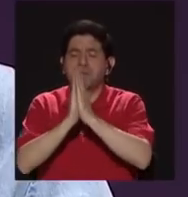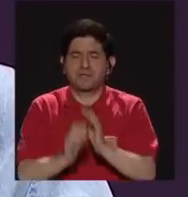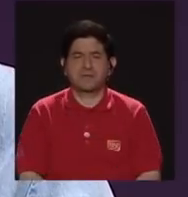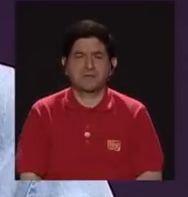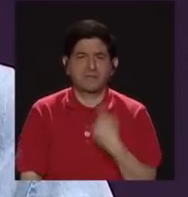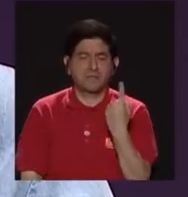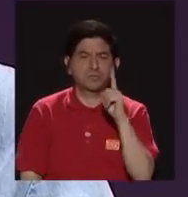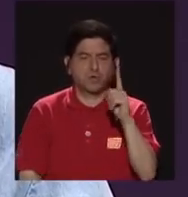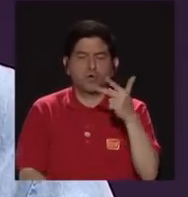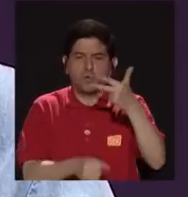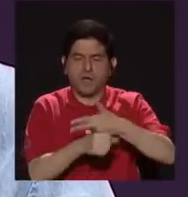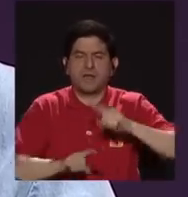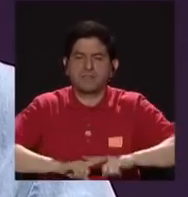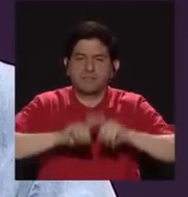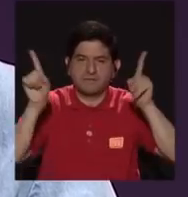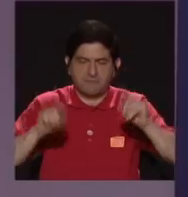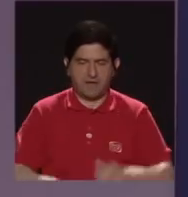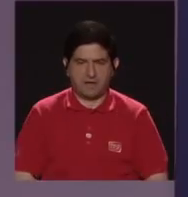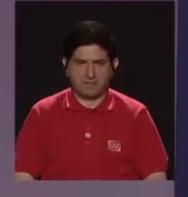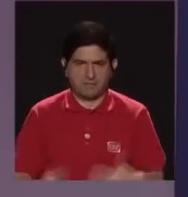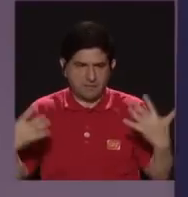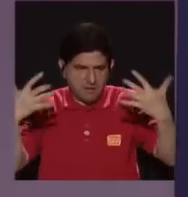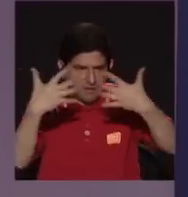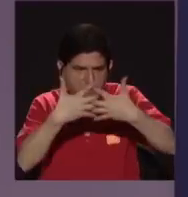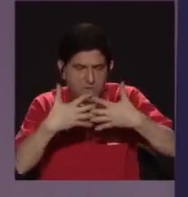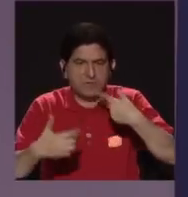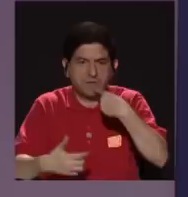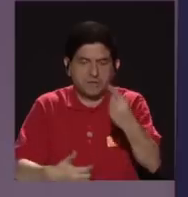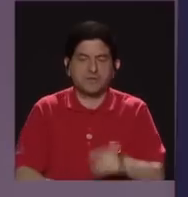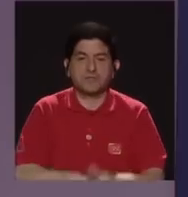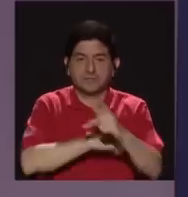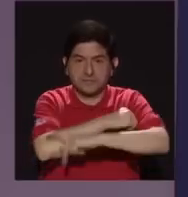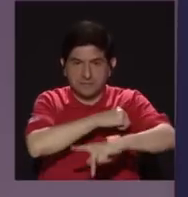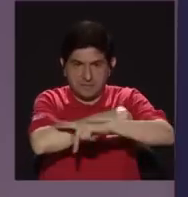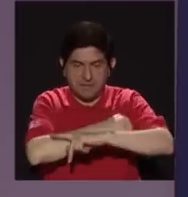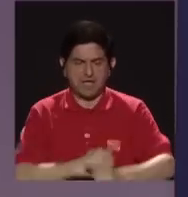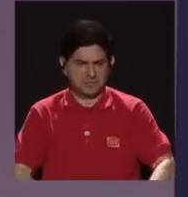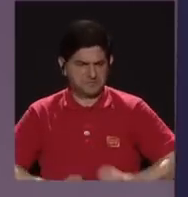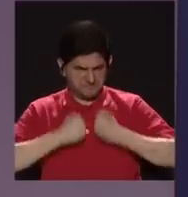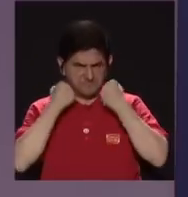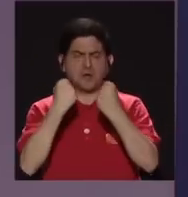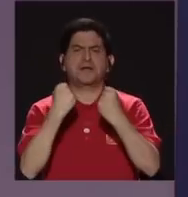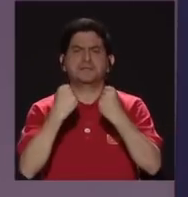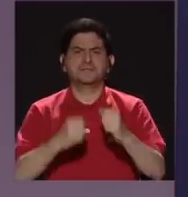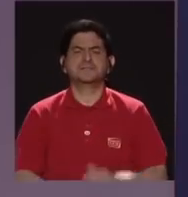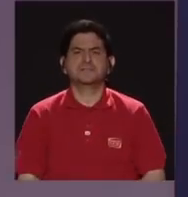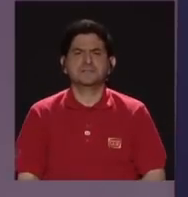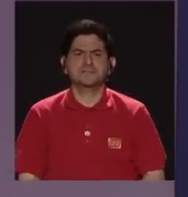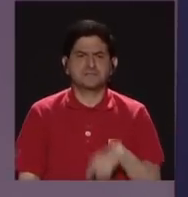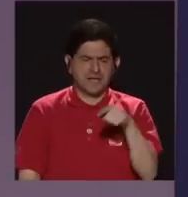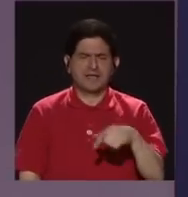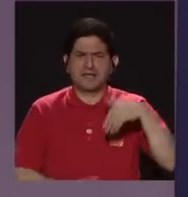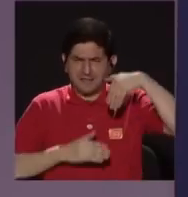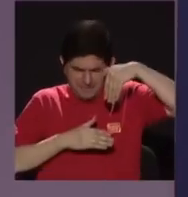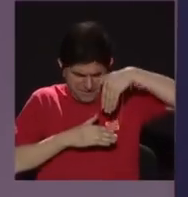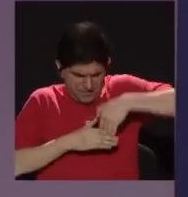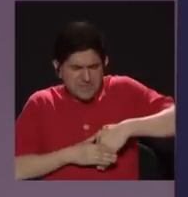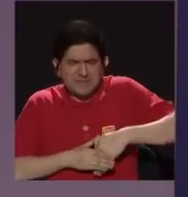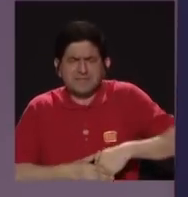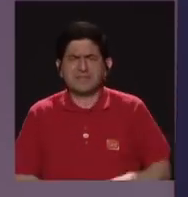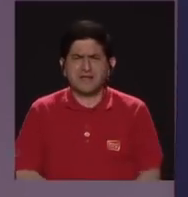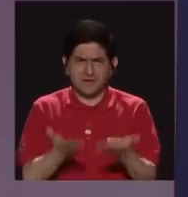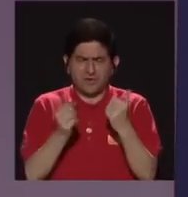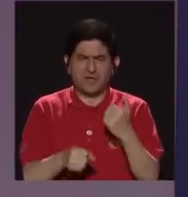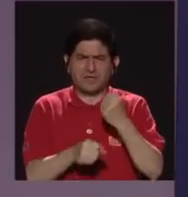que una Guatemala distinta, que coincide con lo que tú decías, ese país con esa fuerza que le sale de las entrañas donde quiere